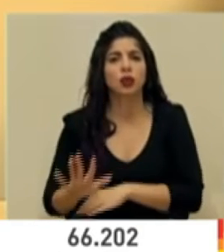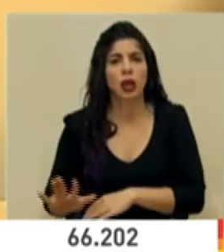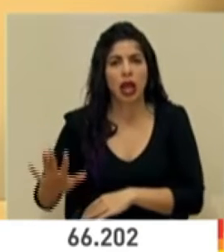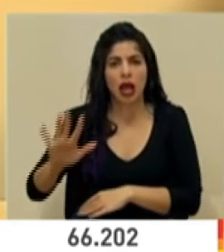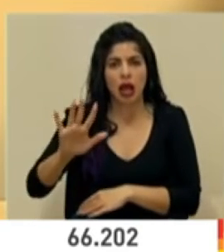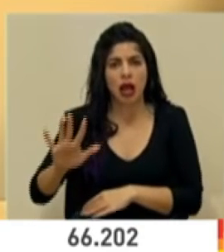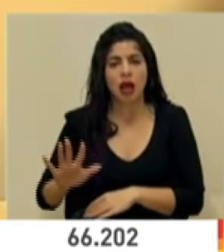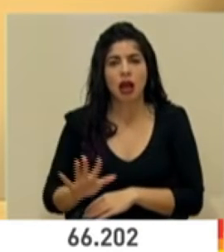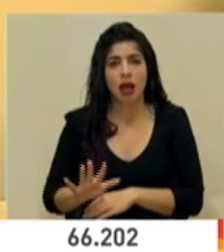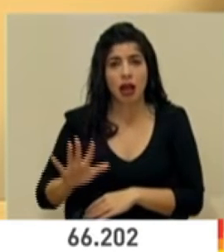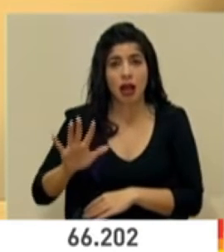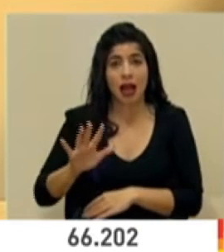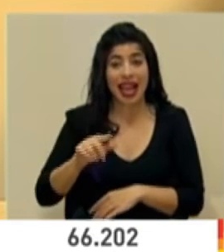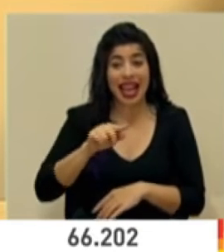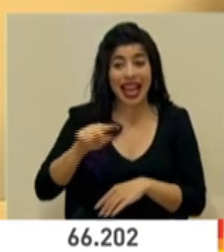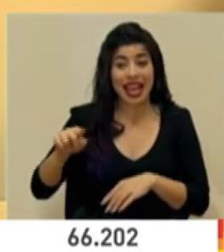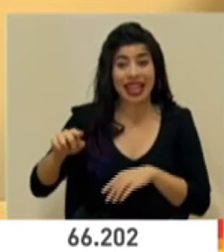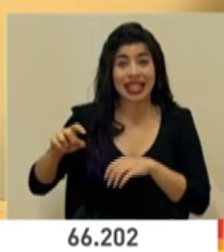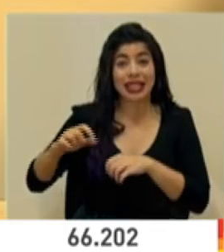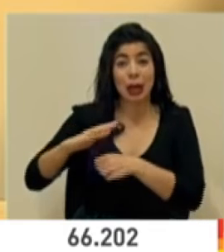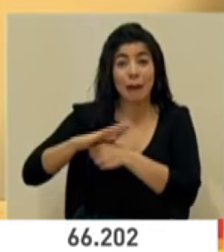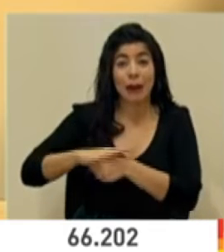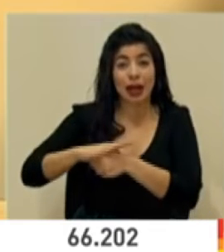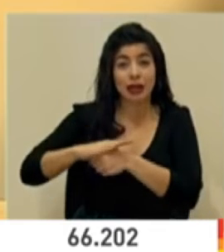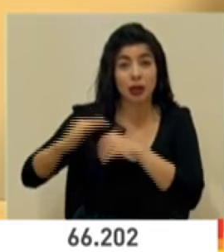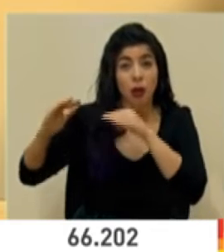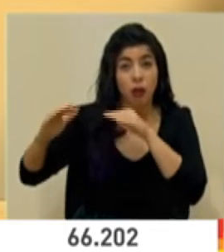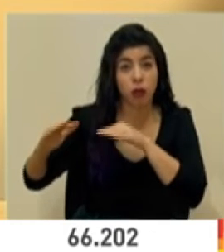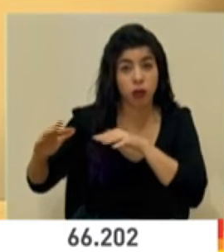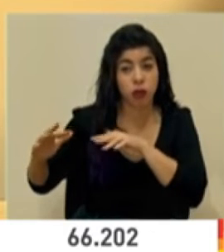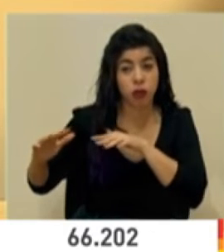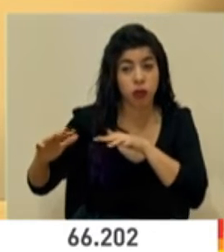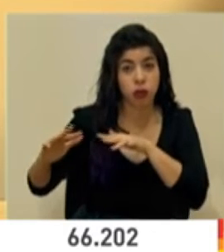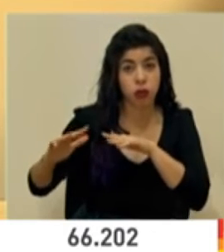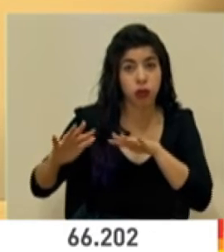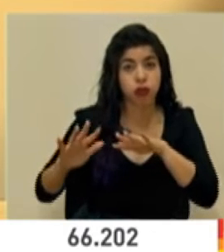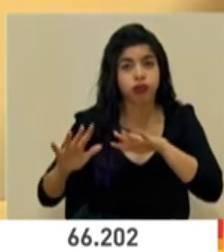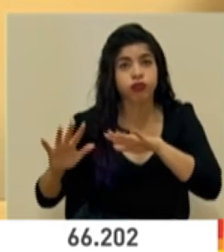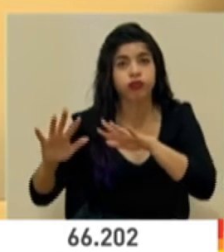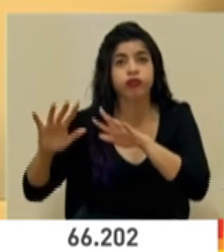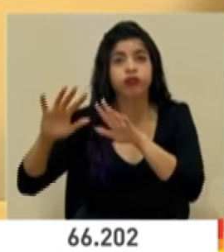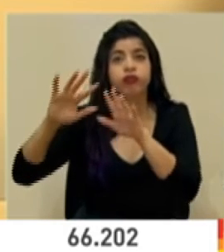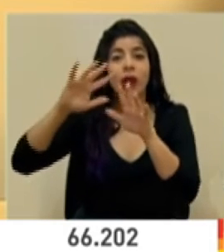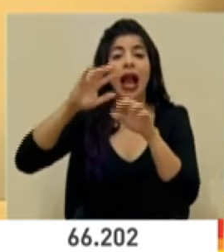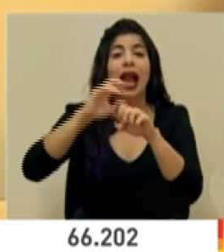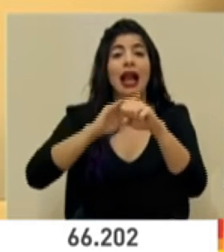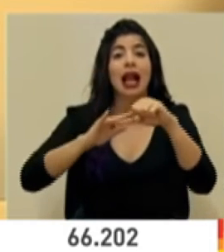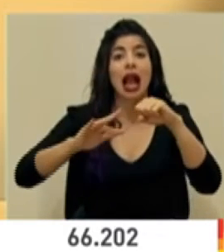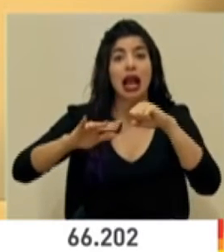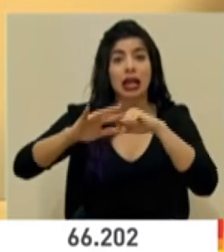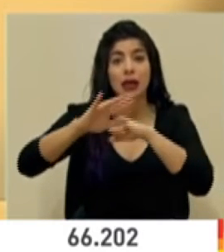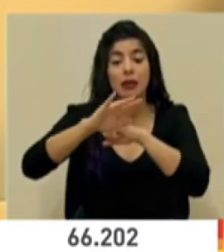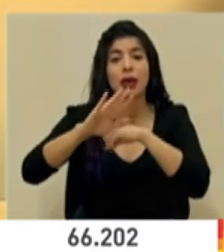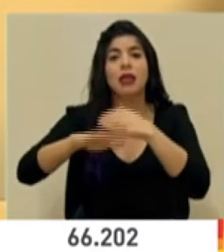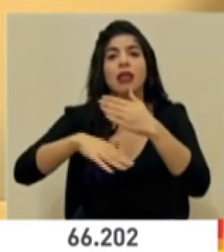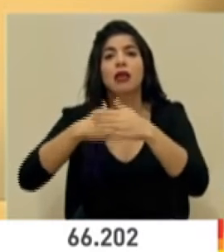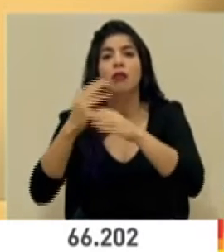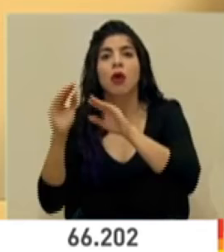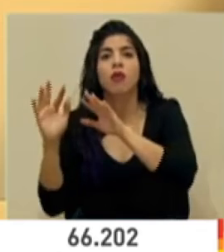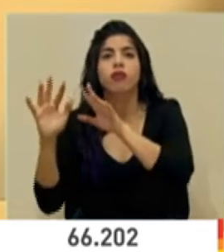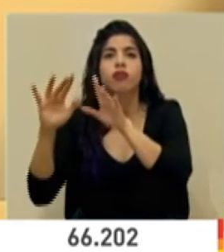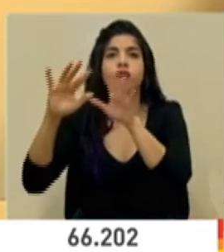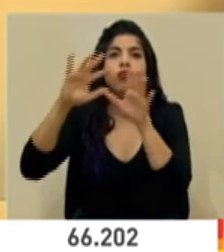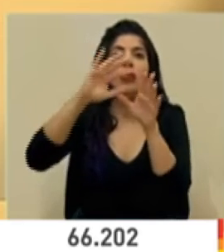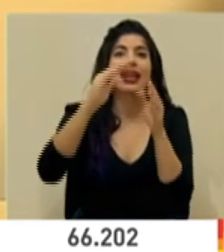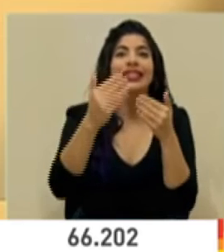Este sistema de baja presión se va a ir trasladando hacia el centro del Caribe y paulatinamente se va a ir acercando a nuestro